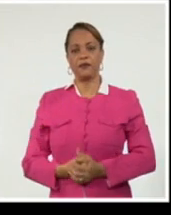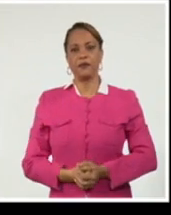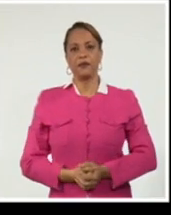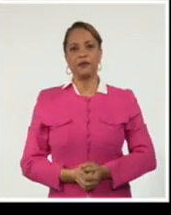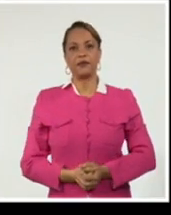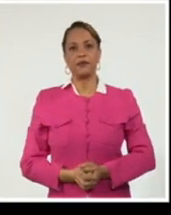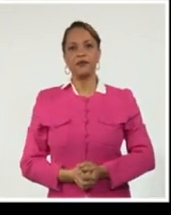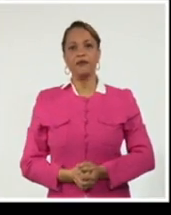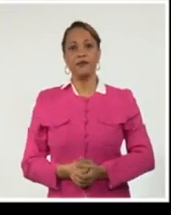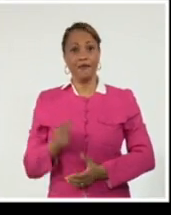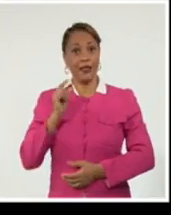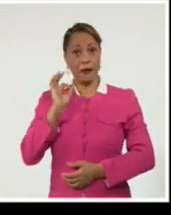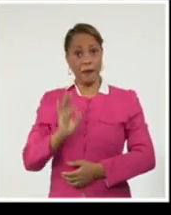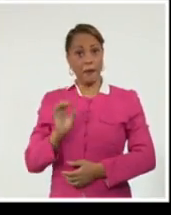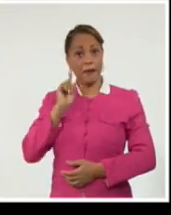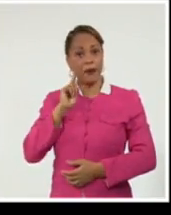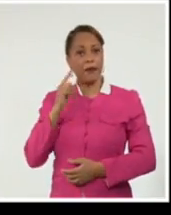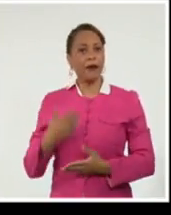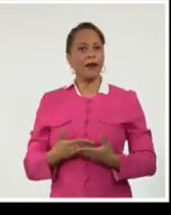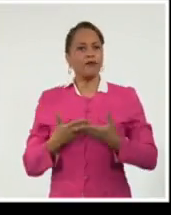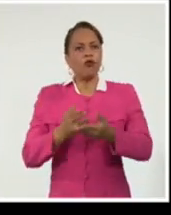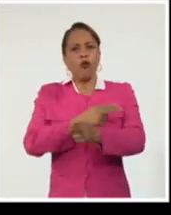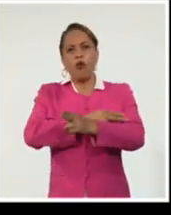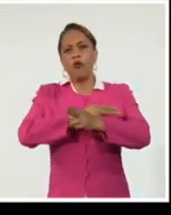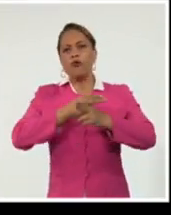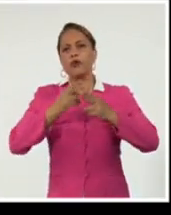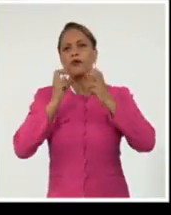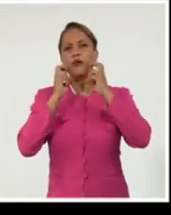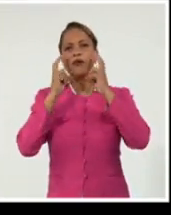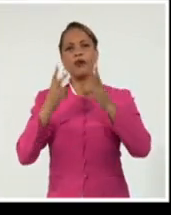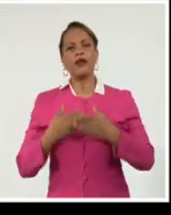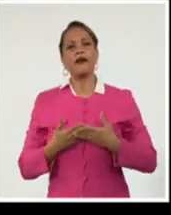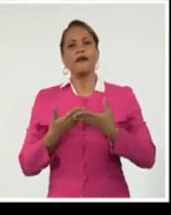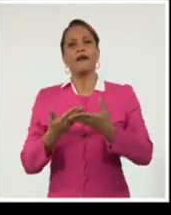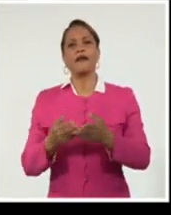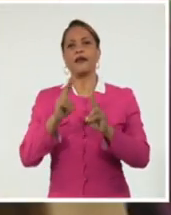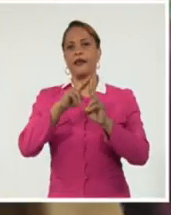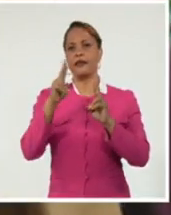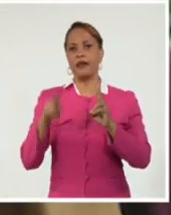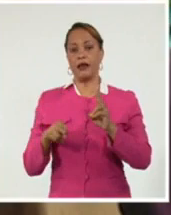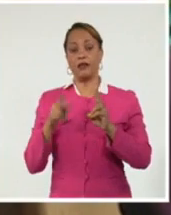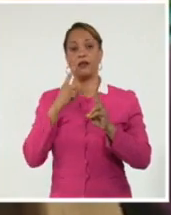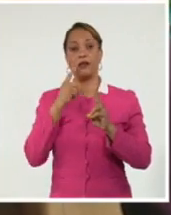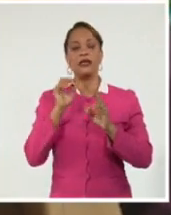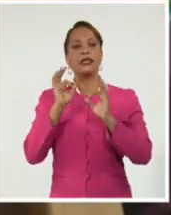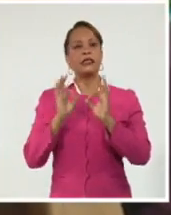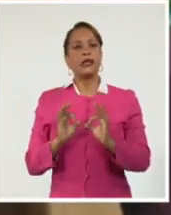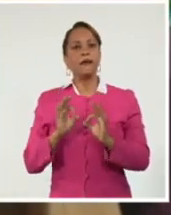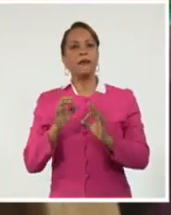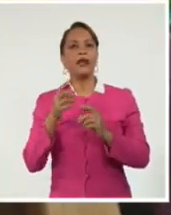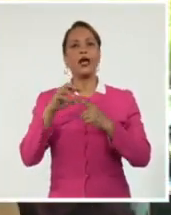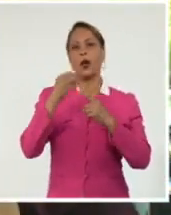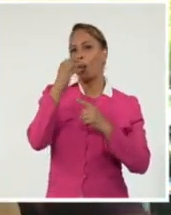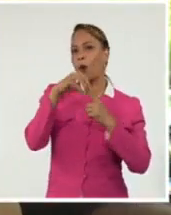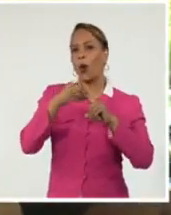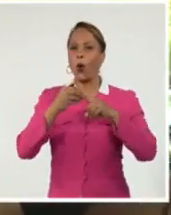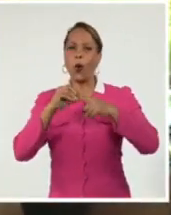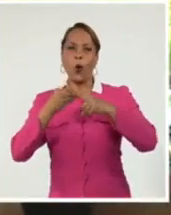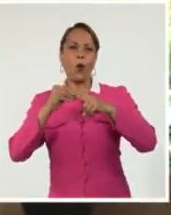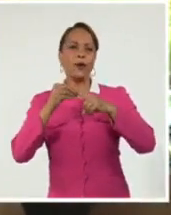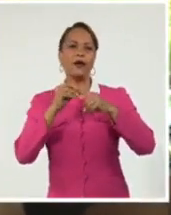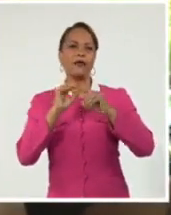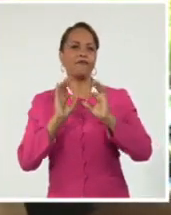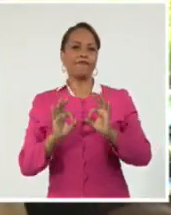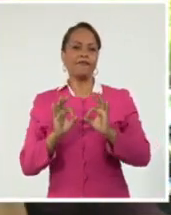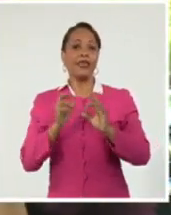Ella ha dedicado una vida al teatro y lo ha hecho con gran pasión. Lleva en su pecho las máscaras de la comedia y la tragedia, símbolo del